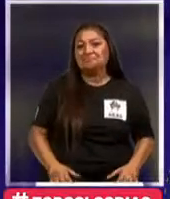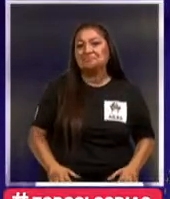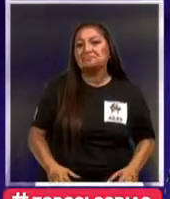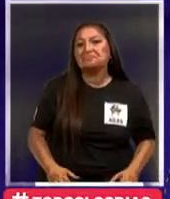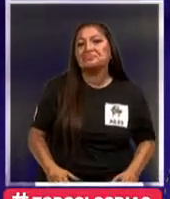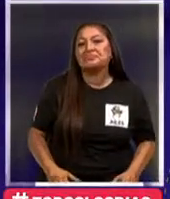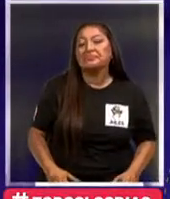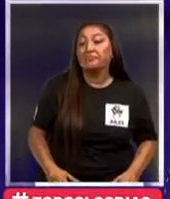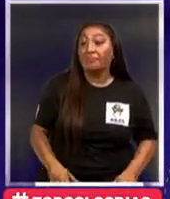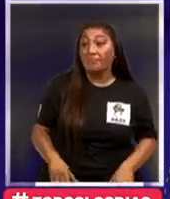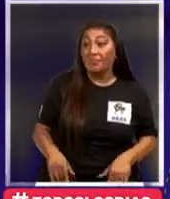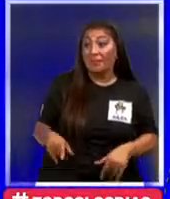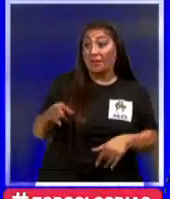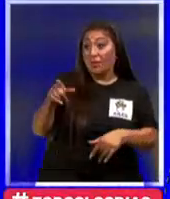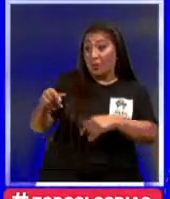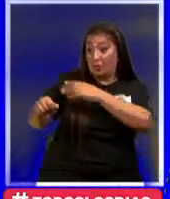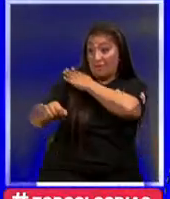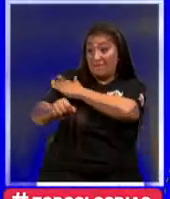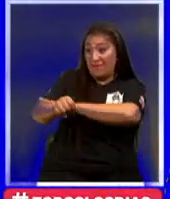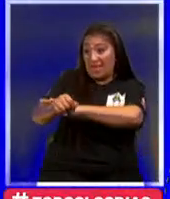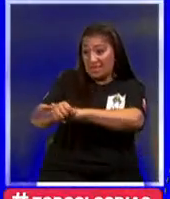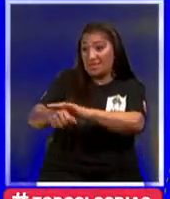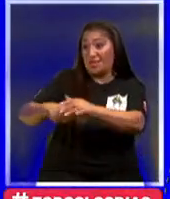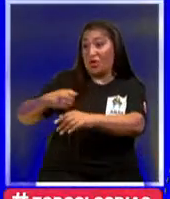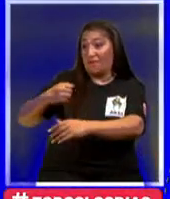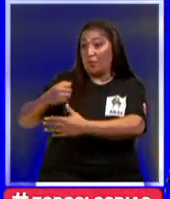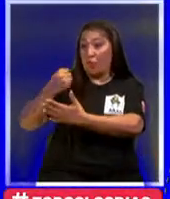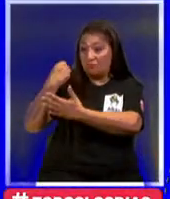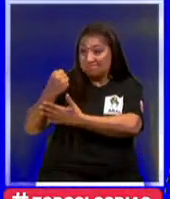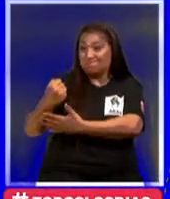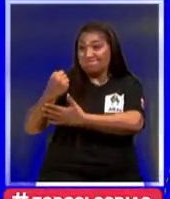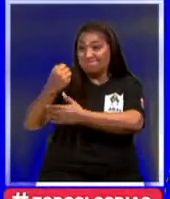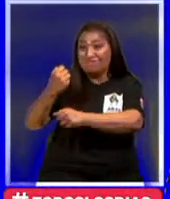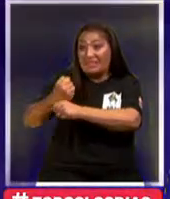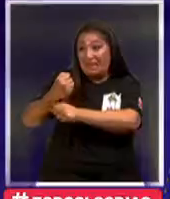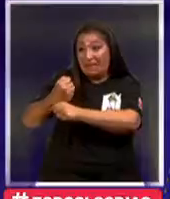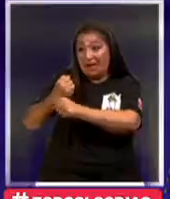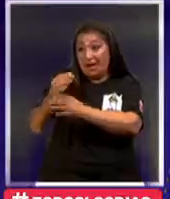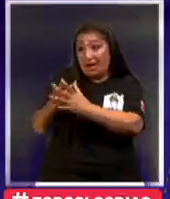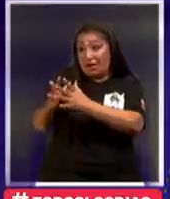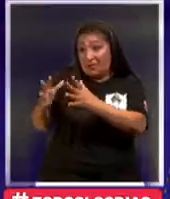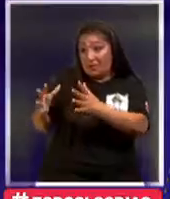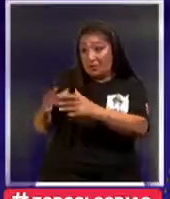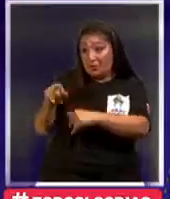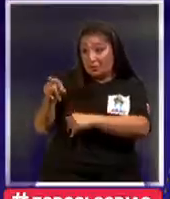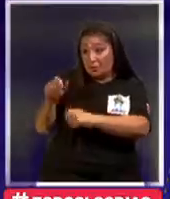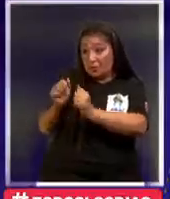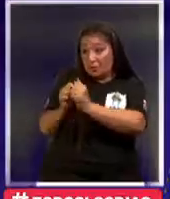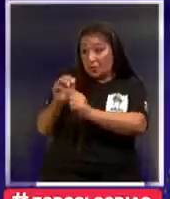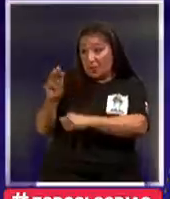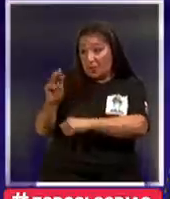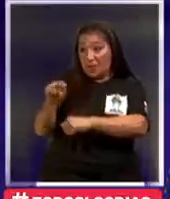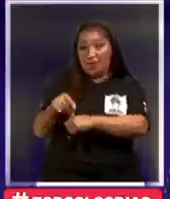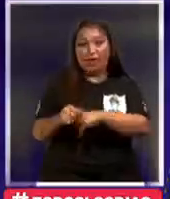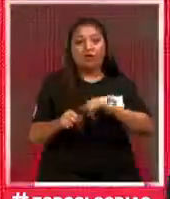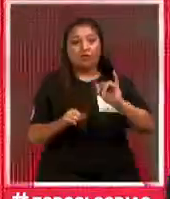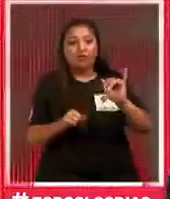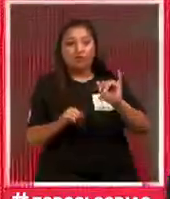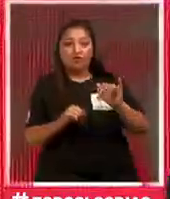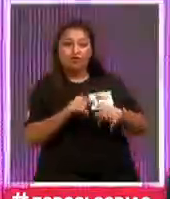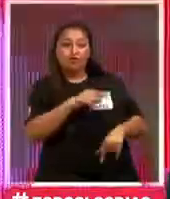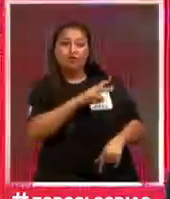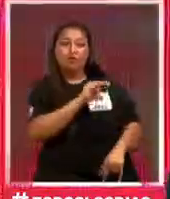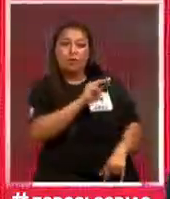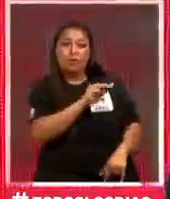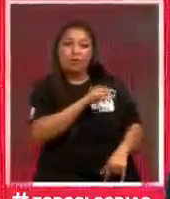Te hacen trabajar mucho con tu bracito Y Y Y vas con tu mamá Están los terapeutas